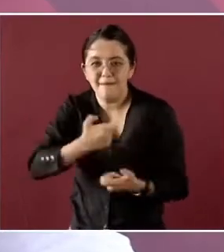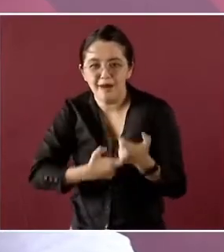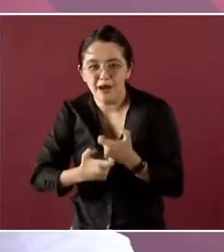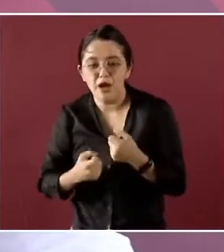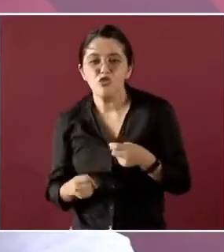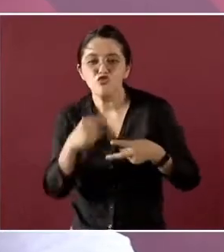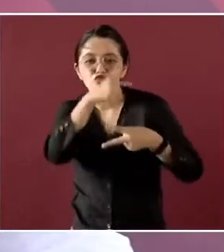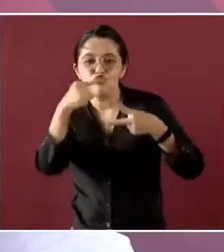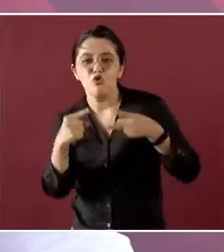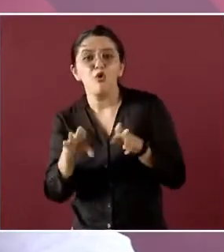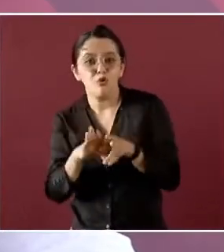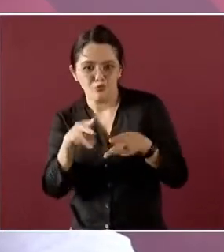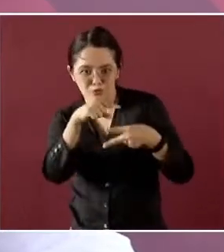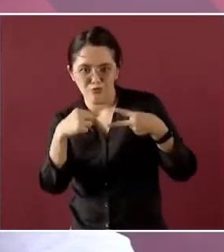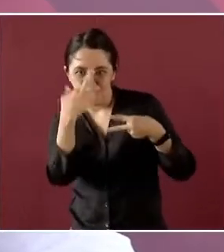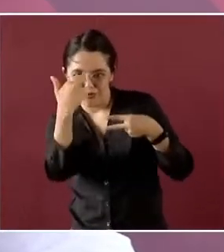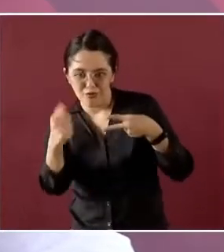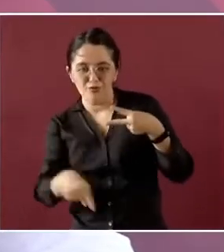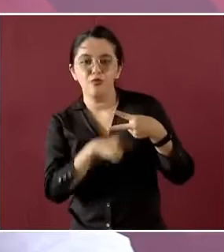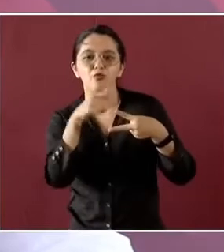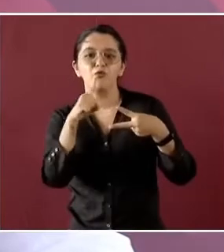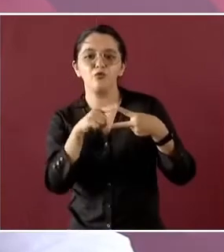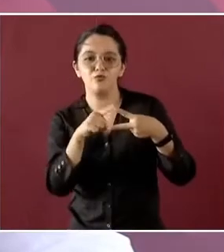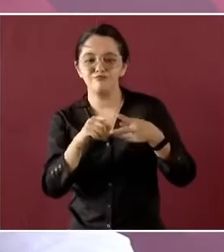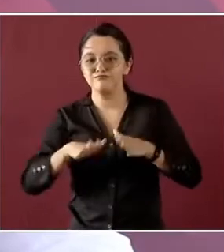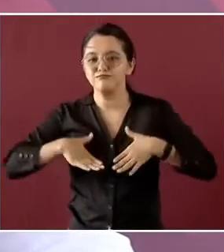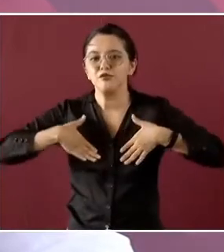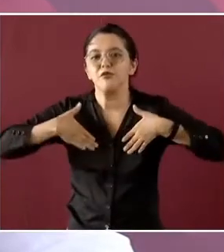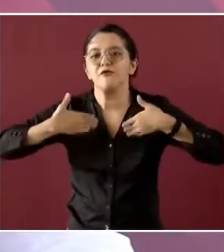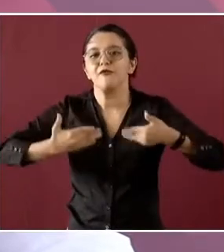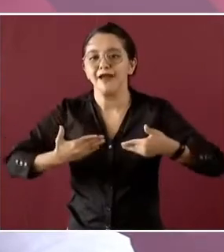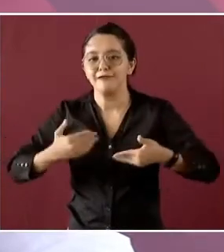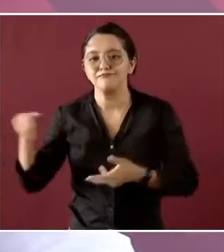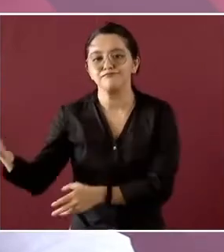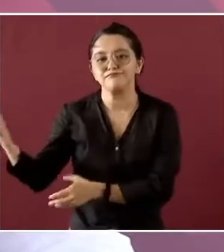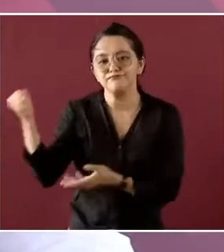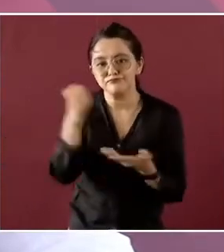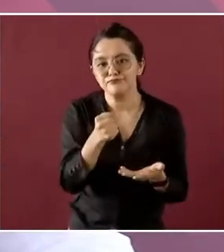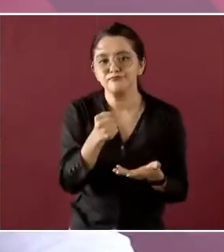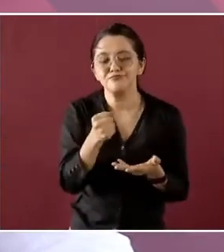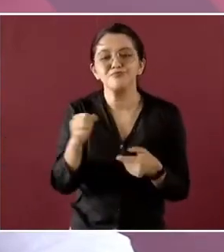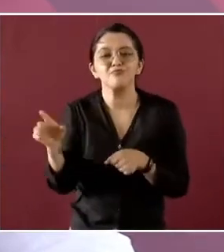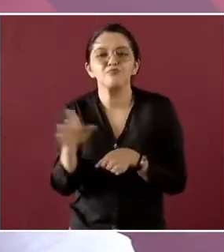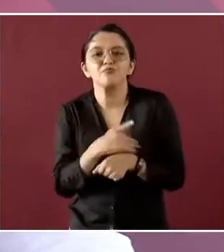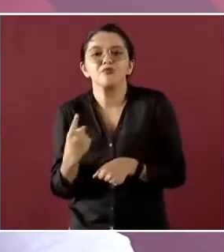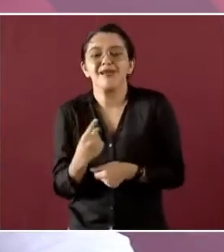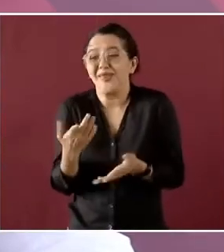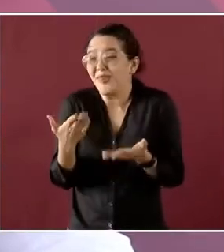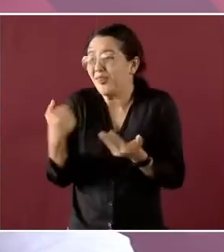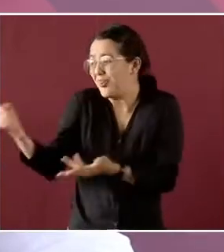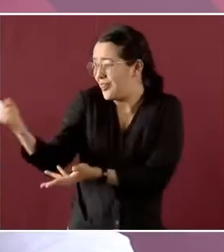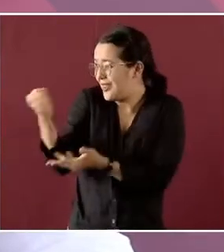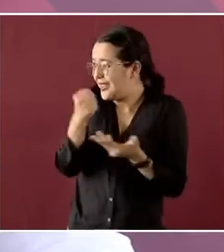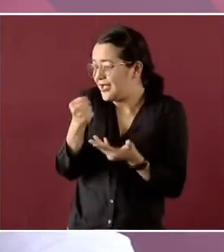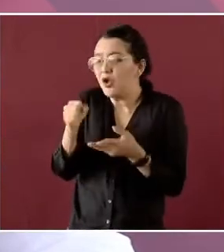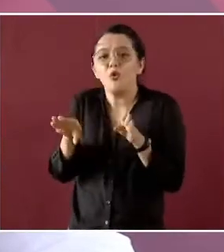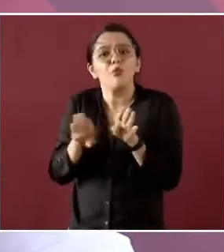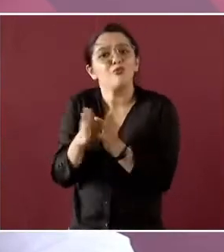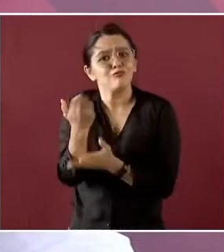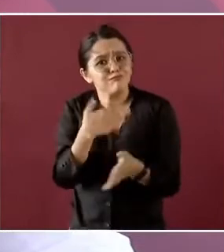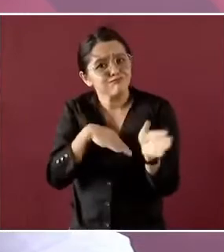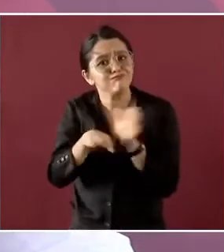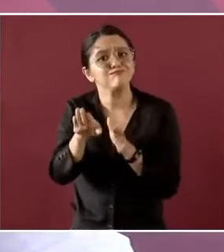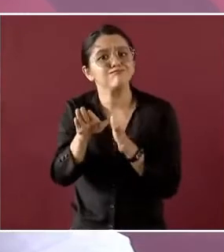elementos claves. Primero, confianza para la inversión, porque sin inversión adicional no habrá crecimiento,